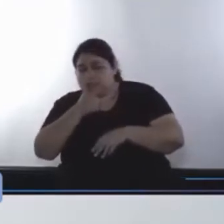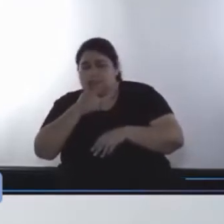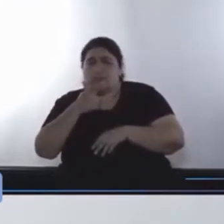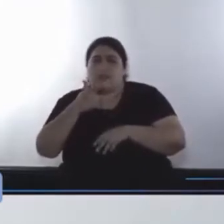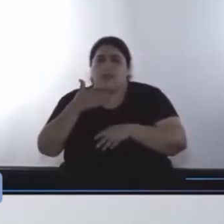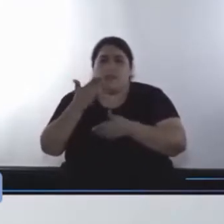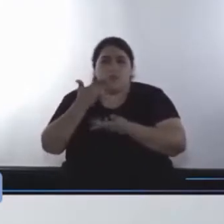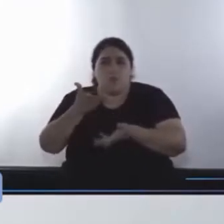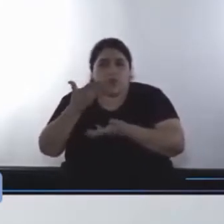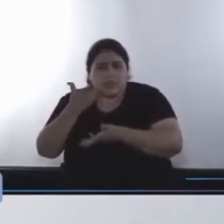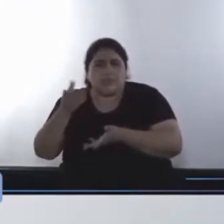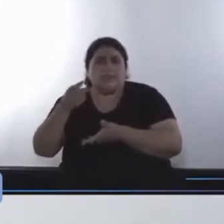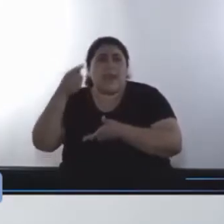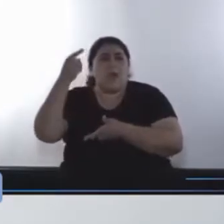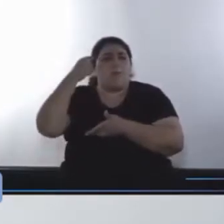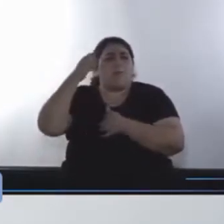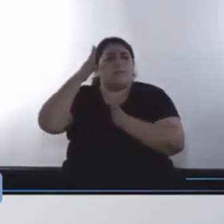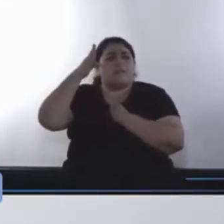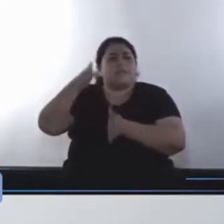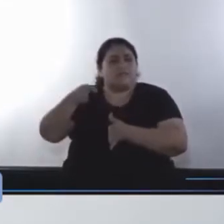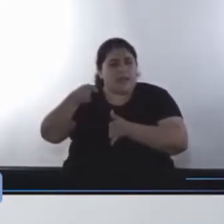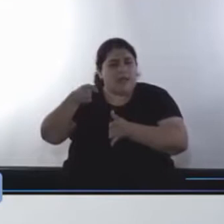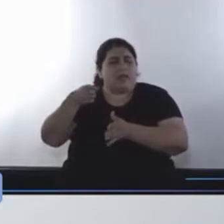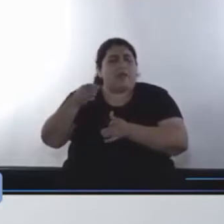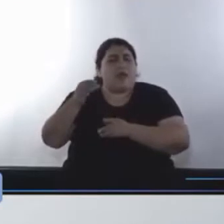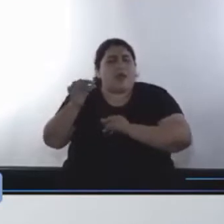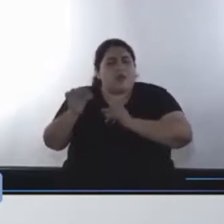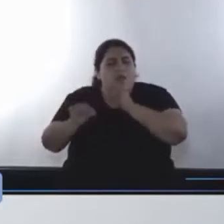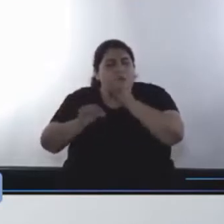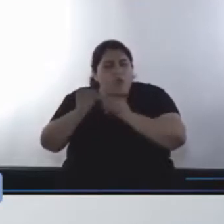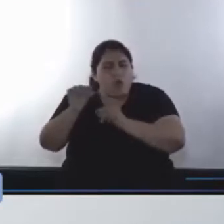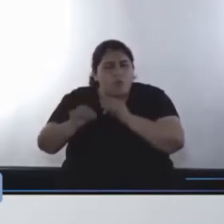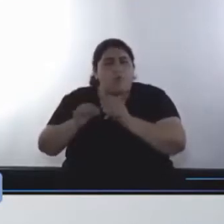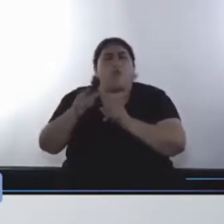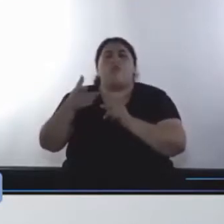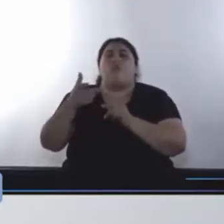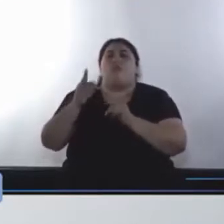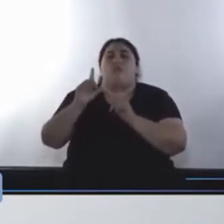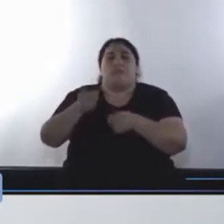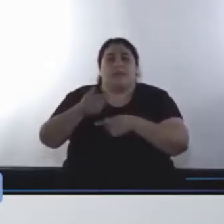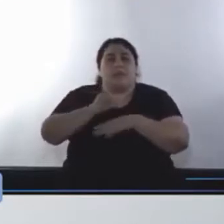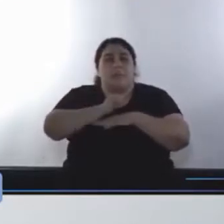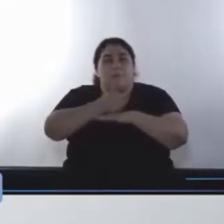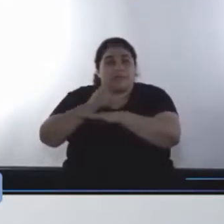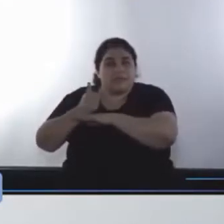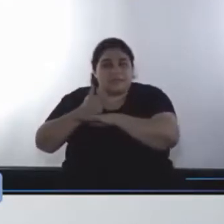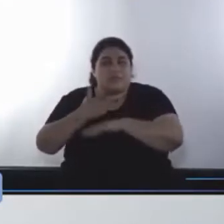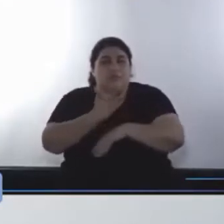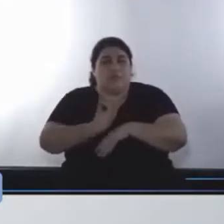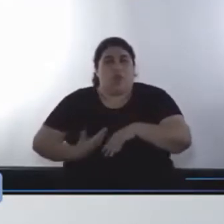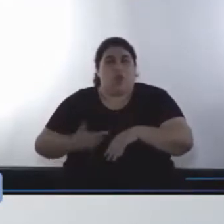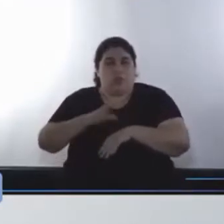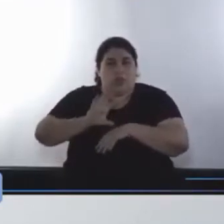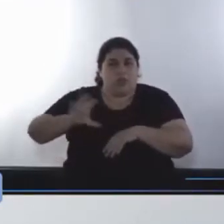fundamentalmente pensada de arriba hacia abajo y con débil participación de los gobiernos locales,